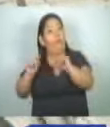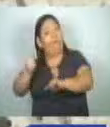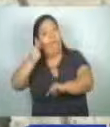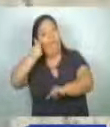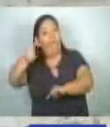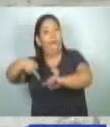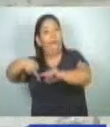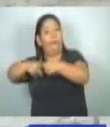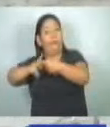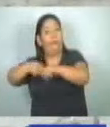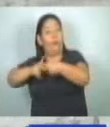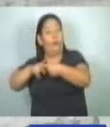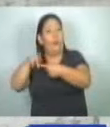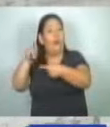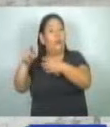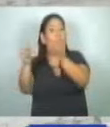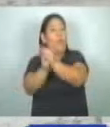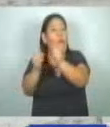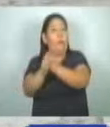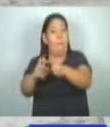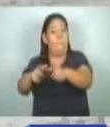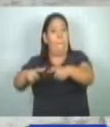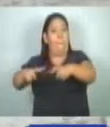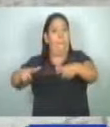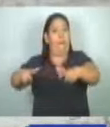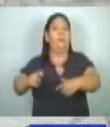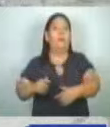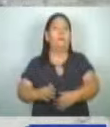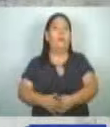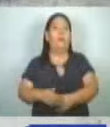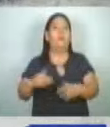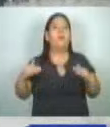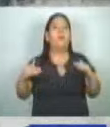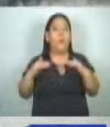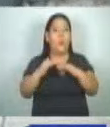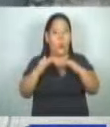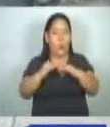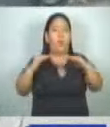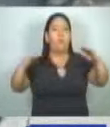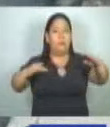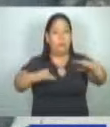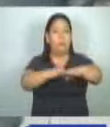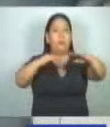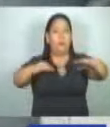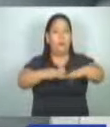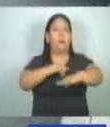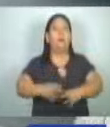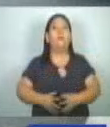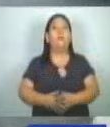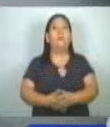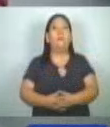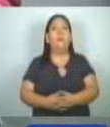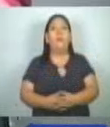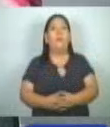la calle antes que ésta siga minándose y además el tránsito vehicular se puede ver obstaculizado en la zona.